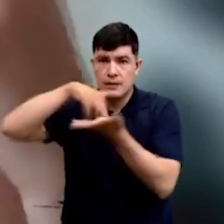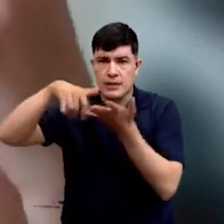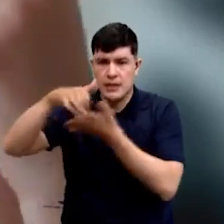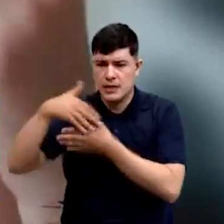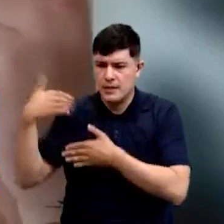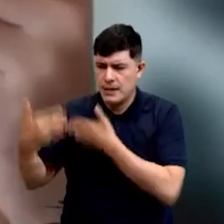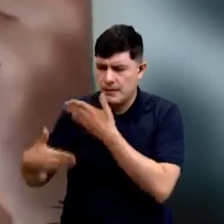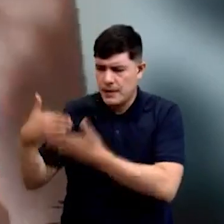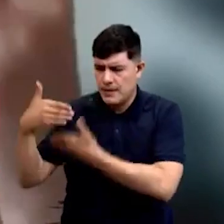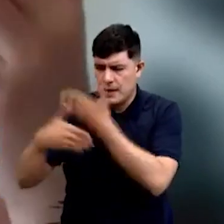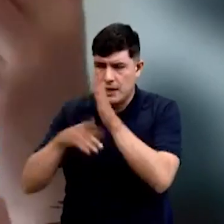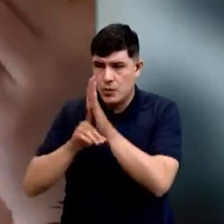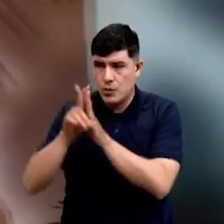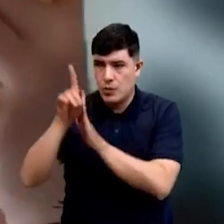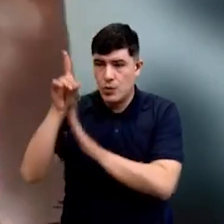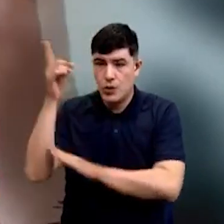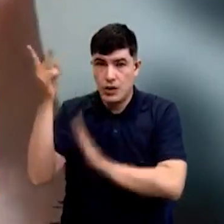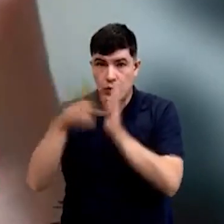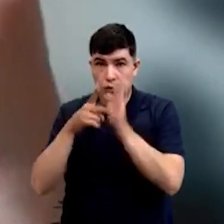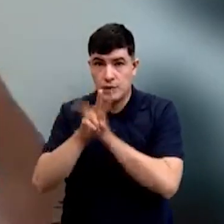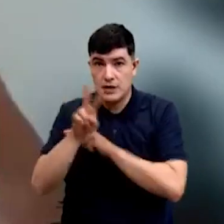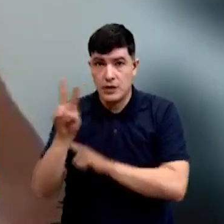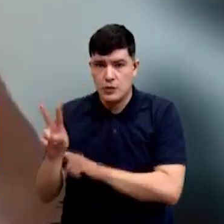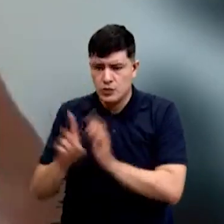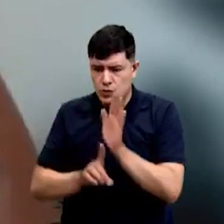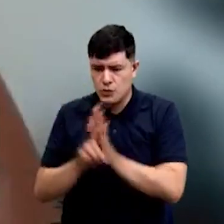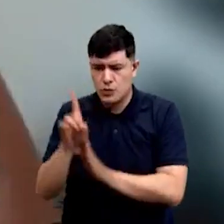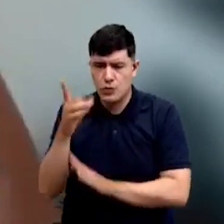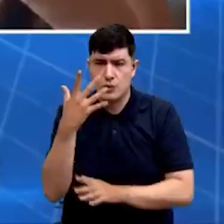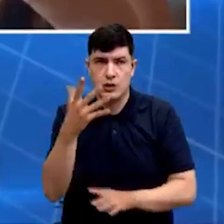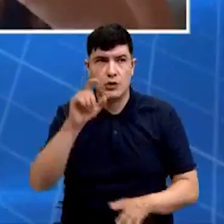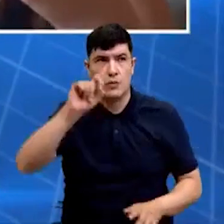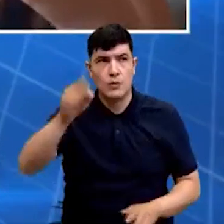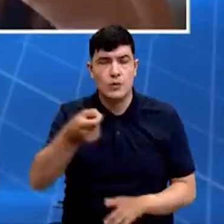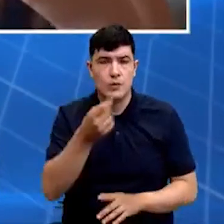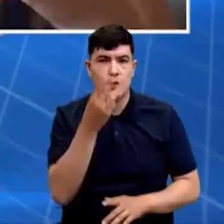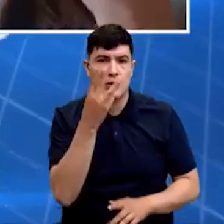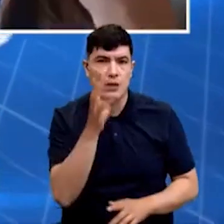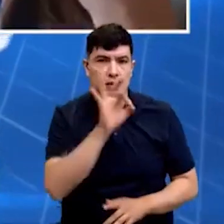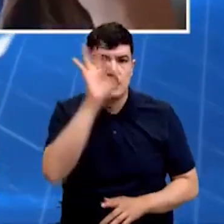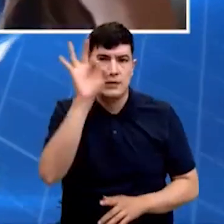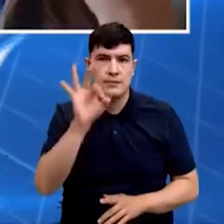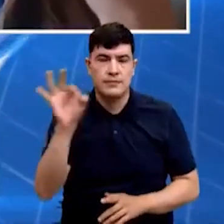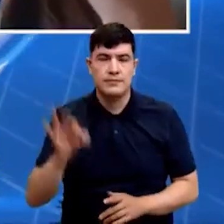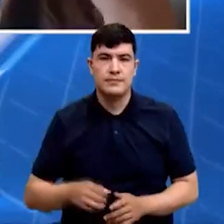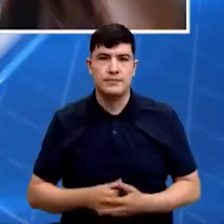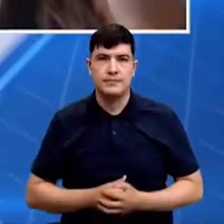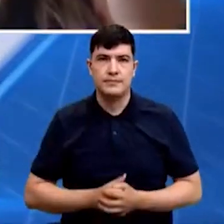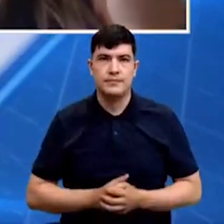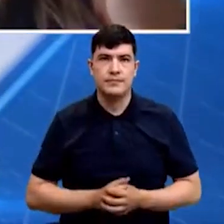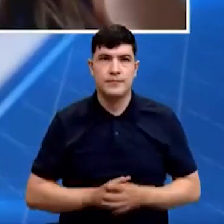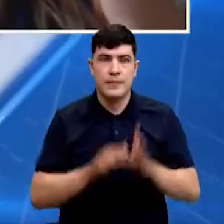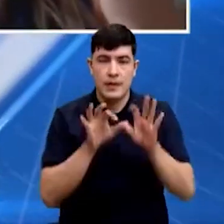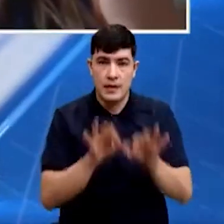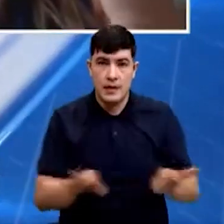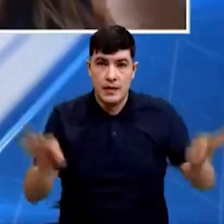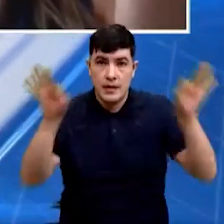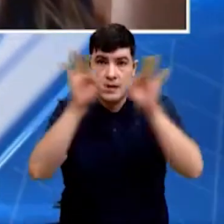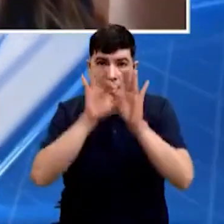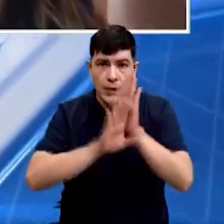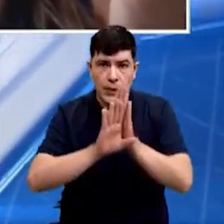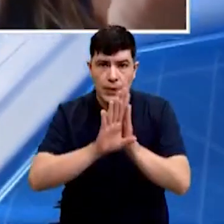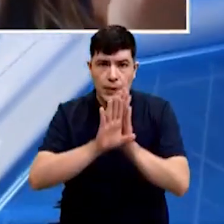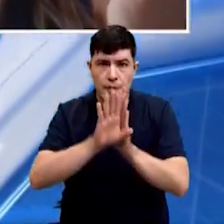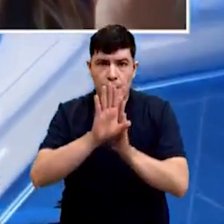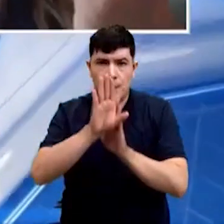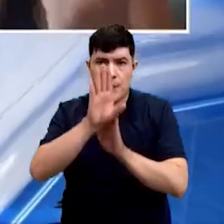ha venido creciendo, en 2022 crecimos un 5,3%, es importante que ese crecimiento